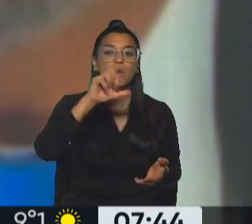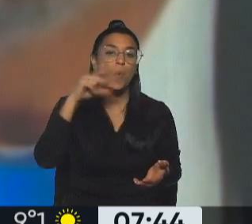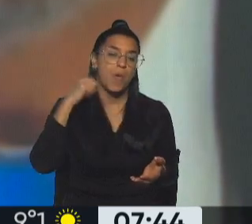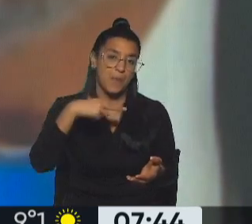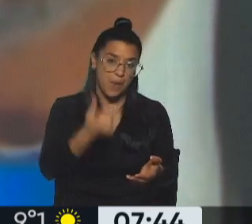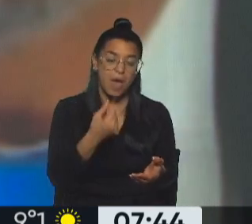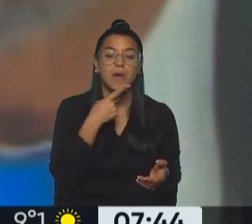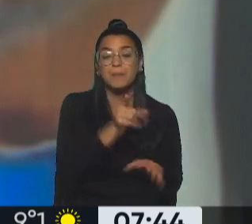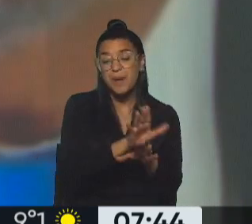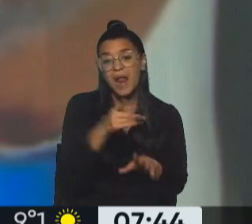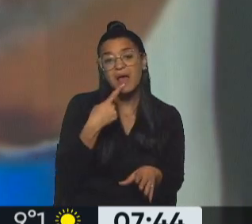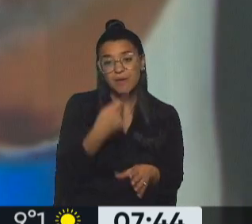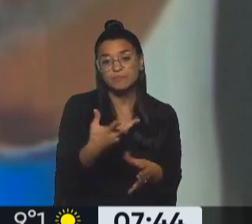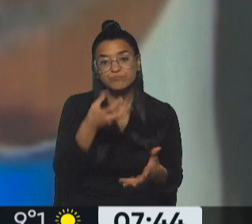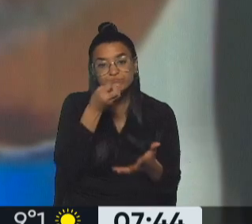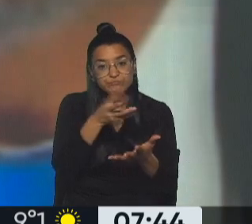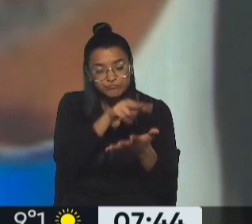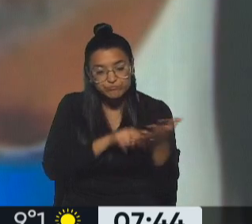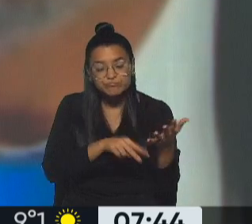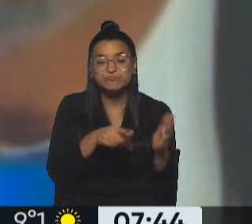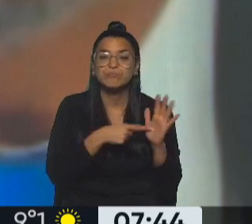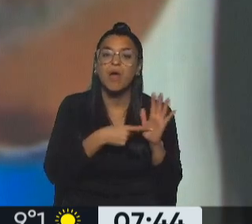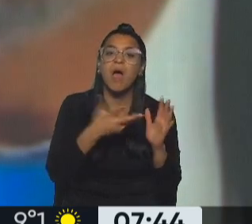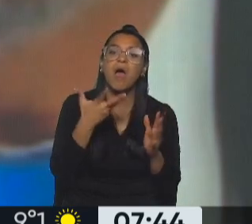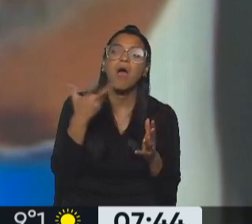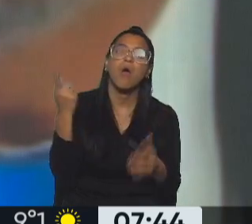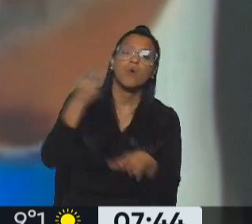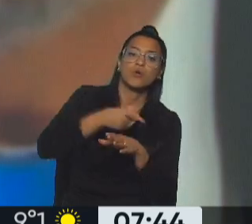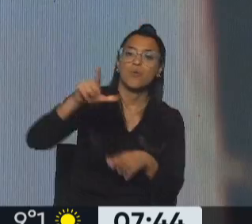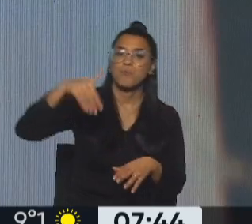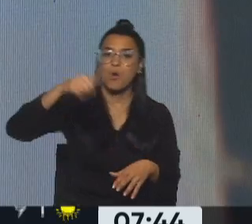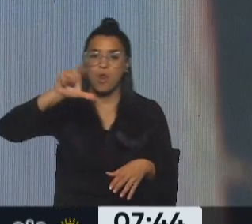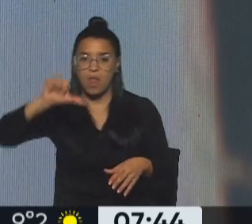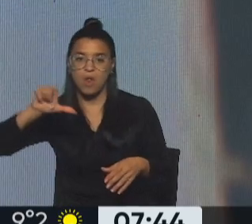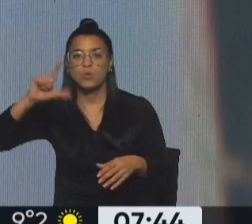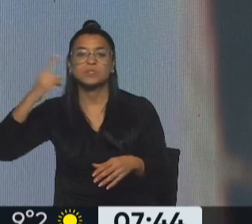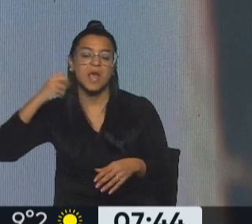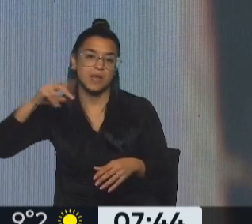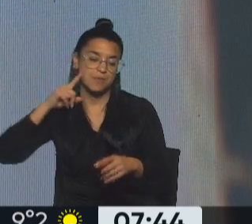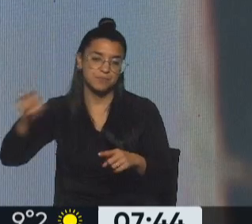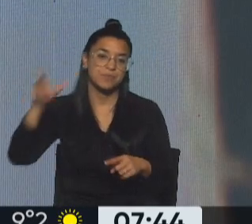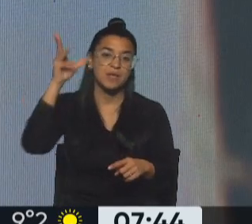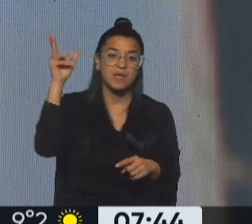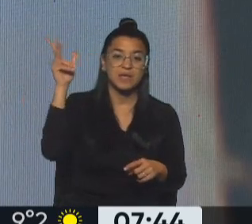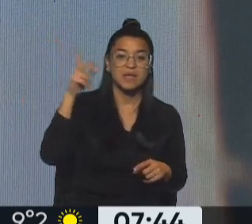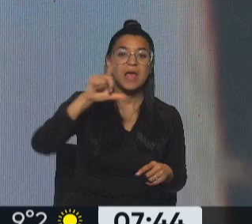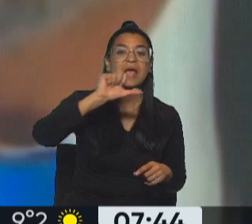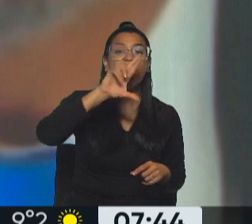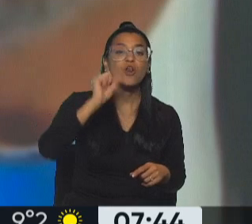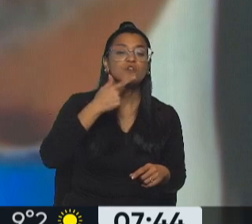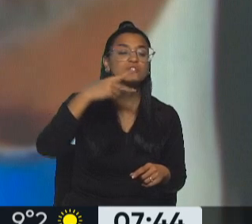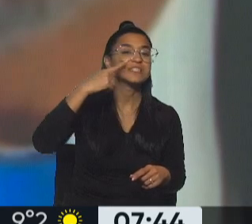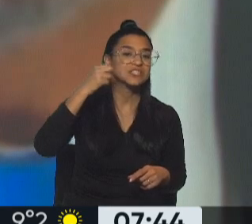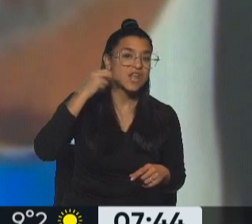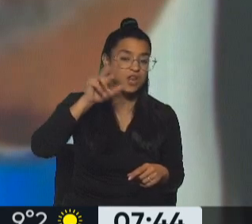también él la acusación de los fiscales Mola y Luciano. En el caso de Kirchner, solo una audiencia el día de hoy de Carlos Kirchner. Una audiencia